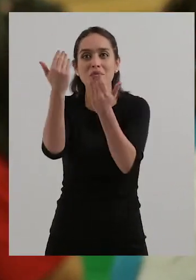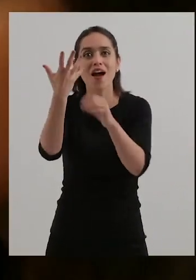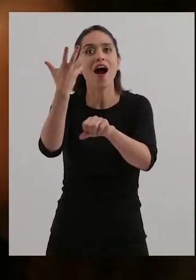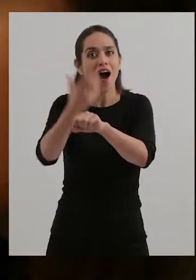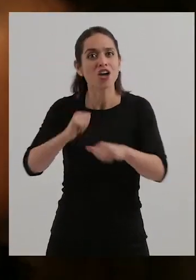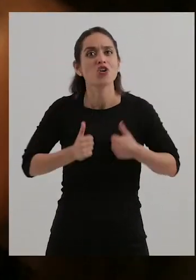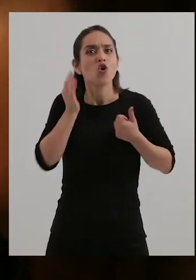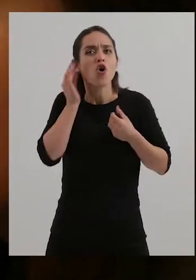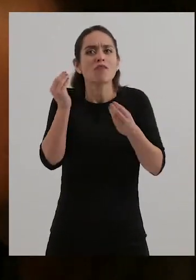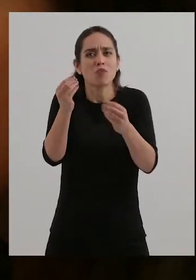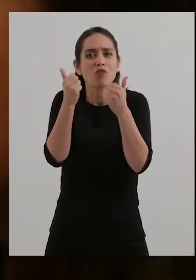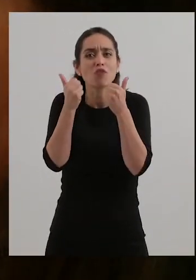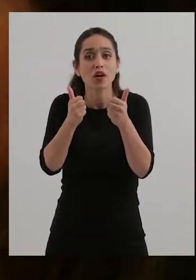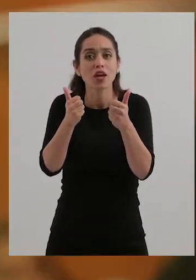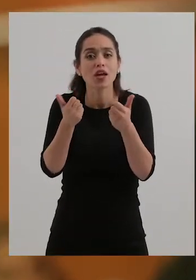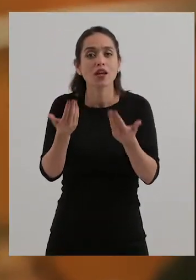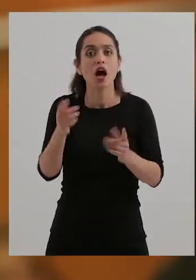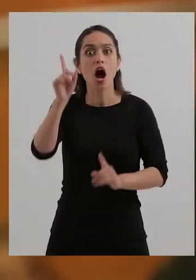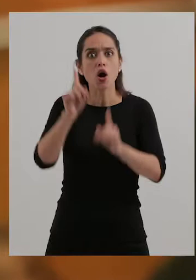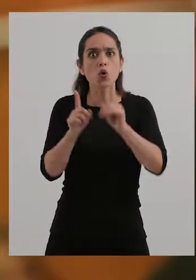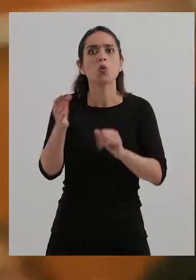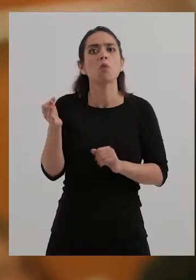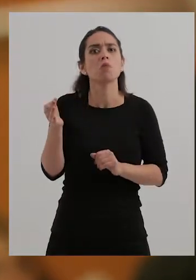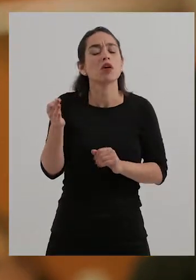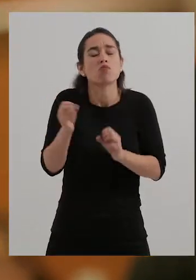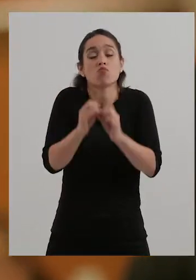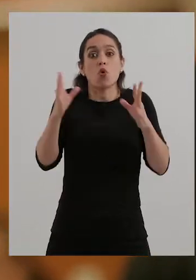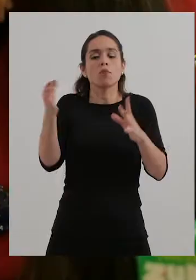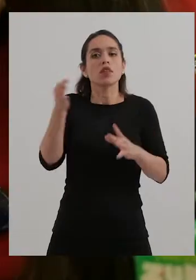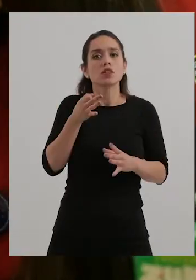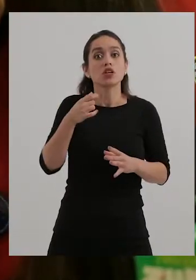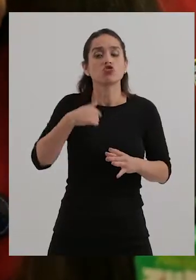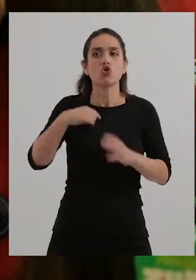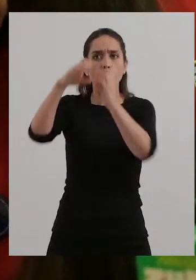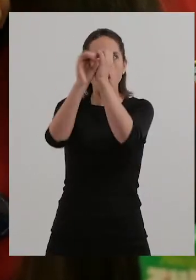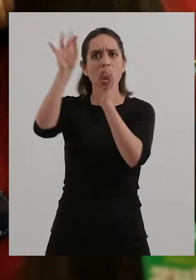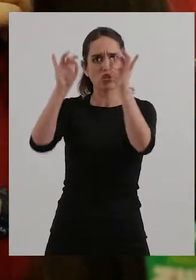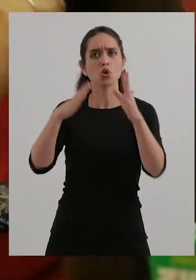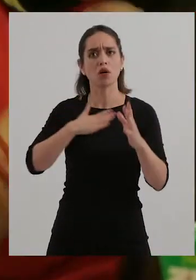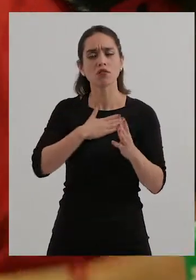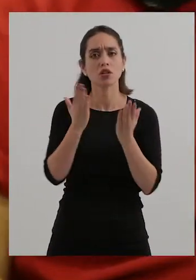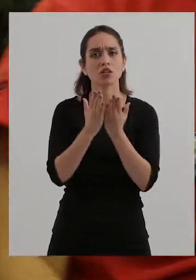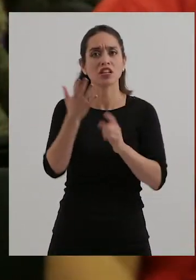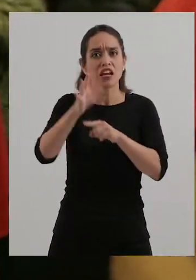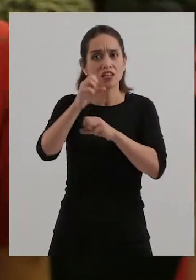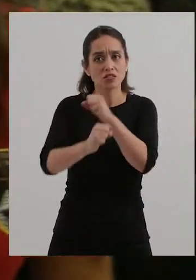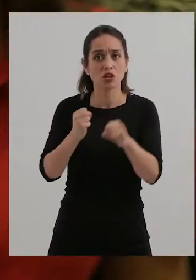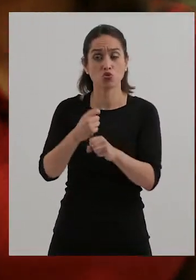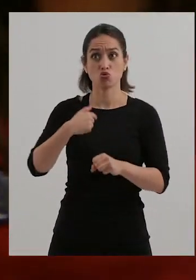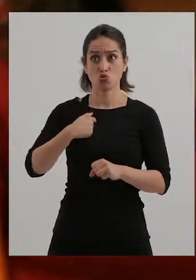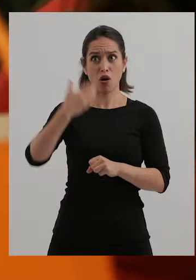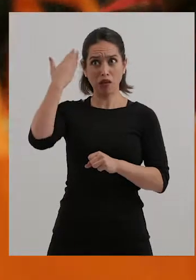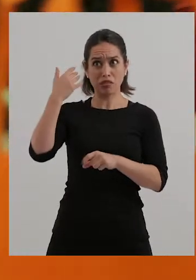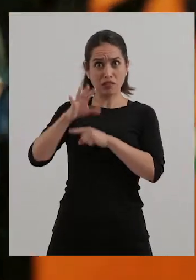niñas tan buenas que quieran hacer. Algunas niñas eran increíbles, decían, ¿qué quieres hacer? Yo quiero ser astrónoma. Tenían 15 años. Y a los 15